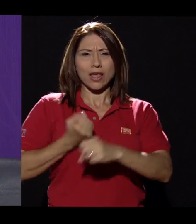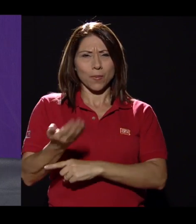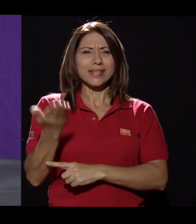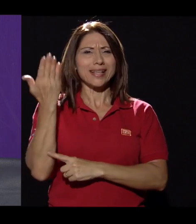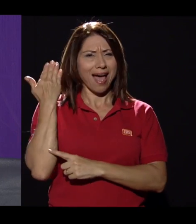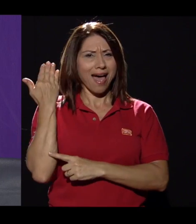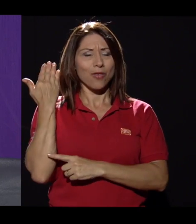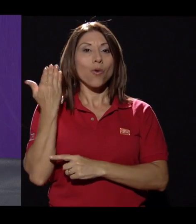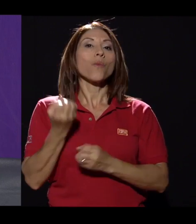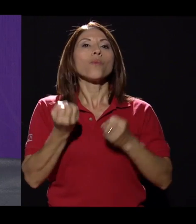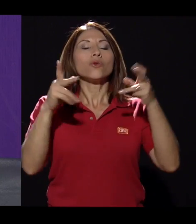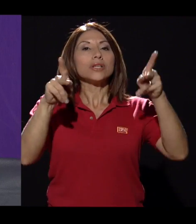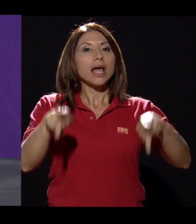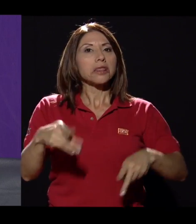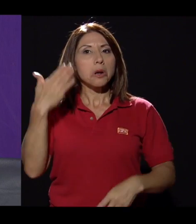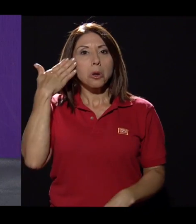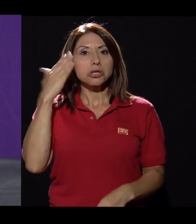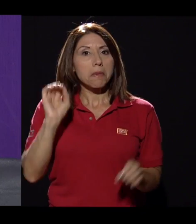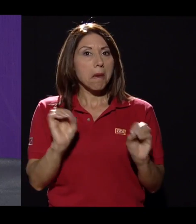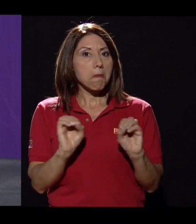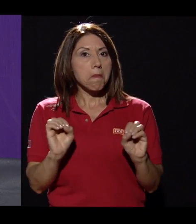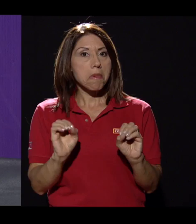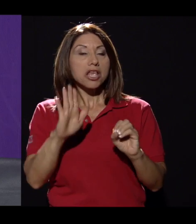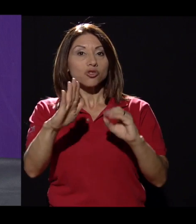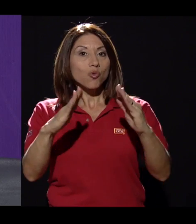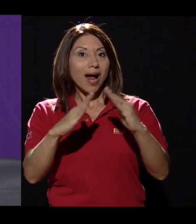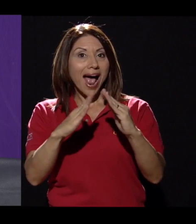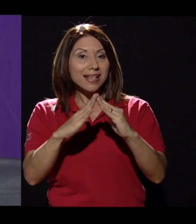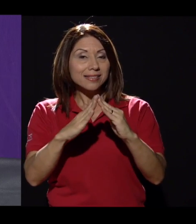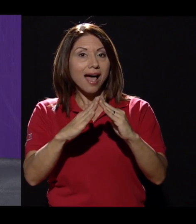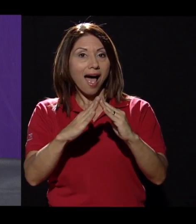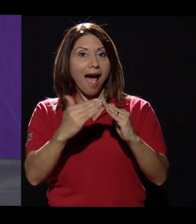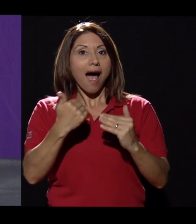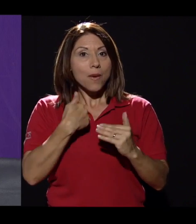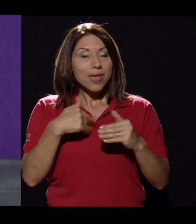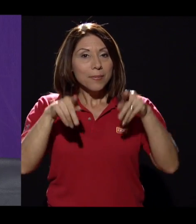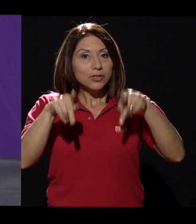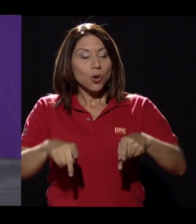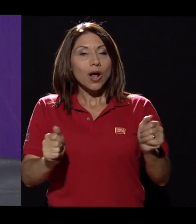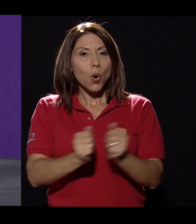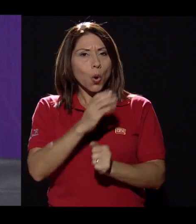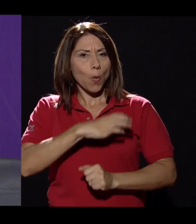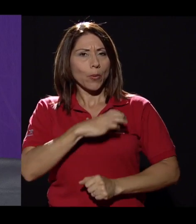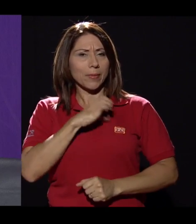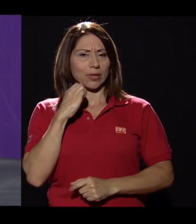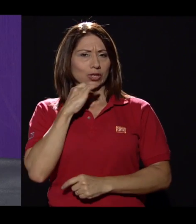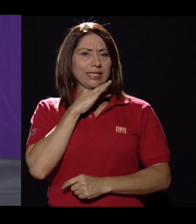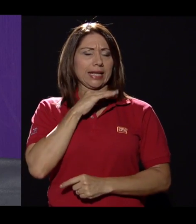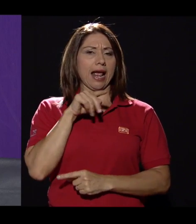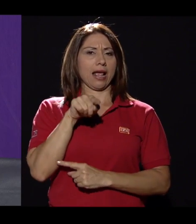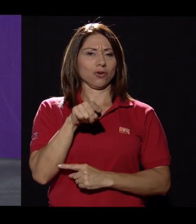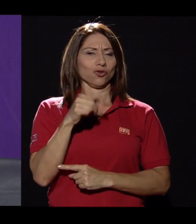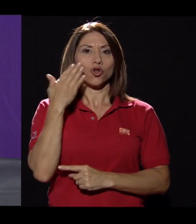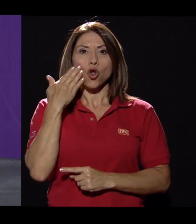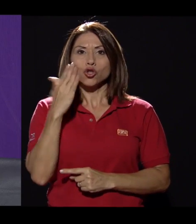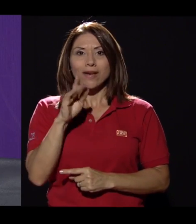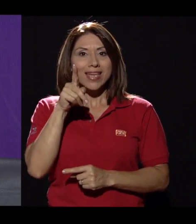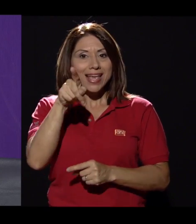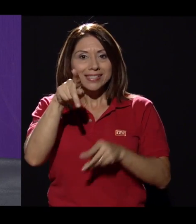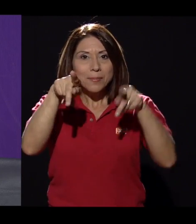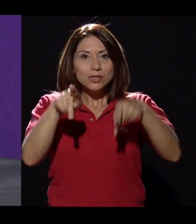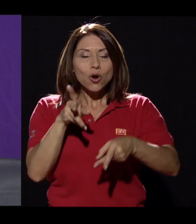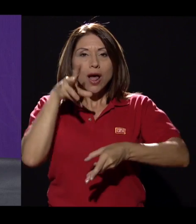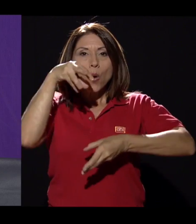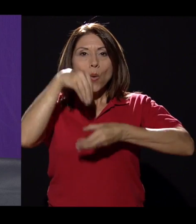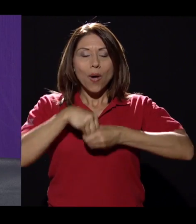año pasado que lo hicimos, mucha gente que no sabía que en su casa tenía una persona que tenía comportamientos extraños y que no sabía que